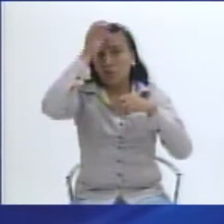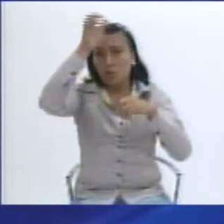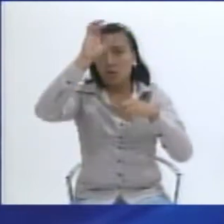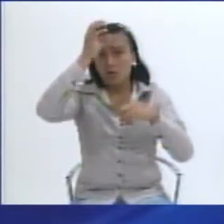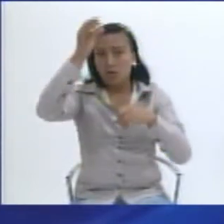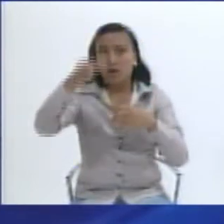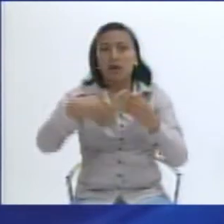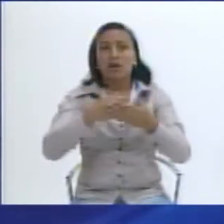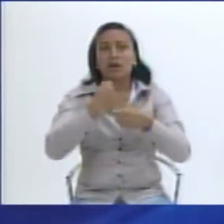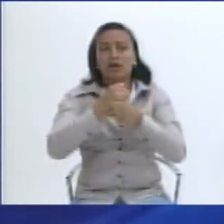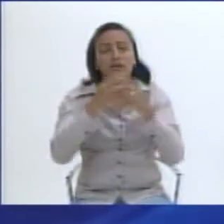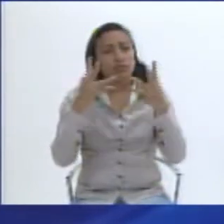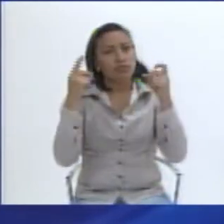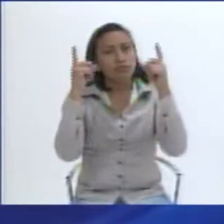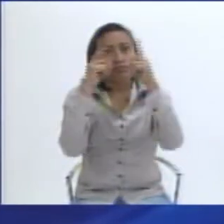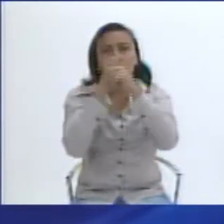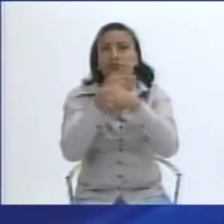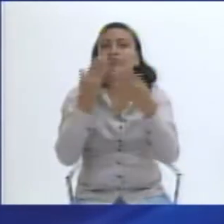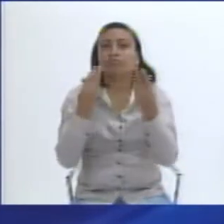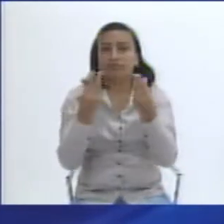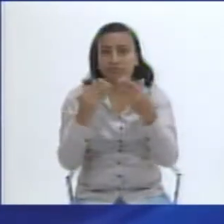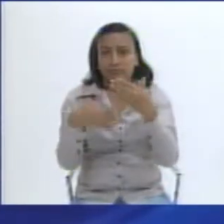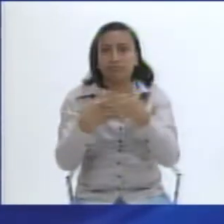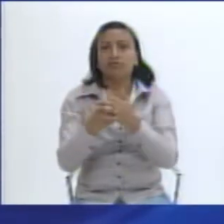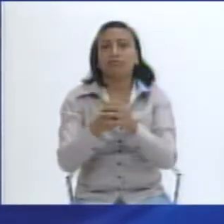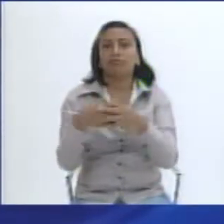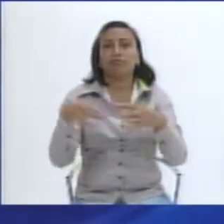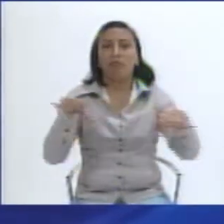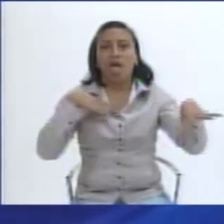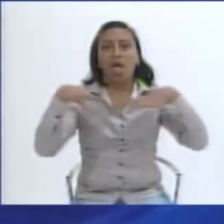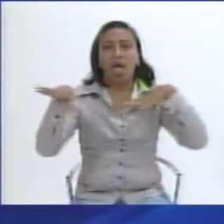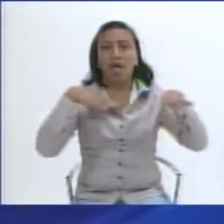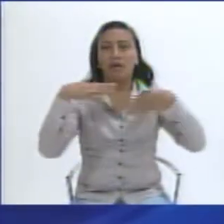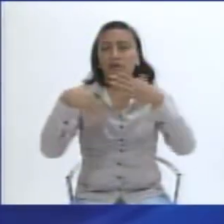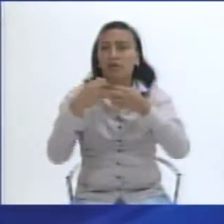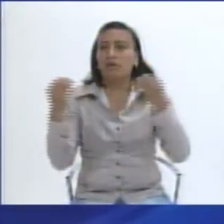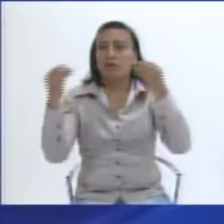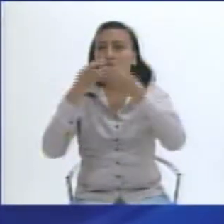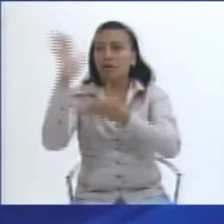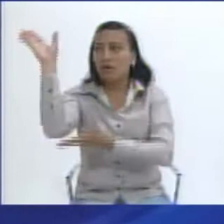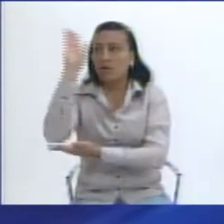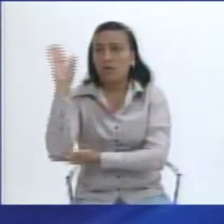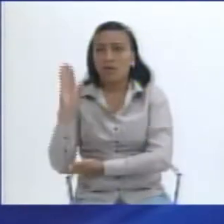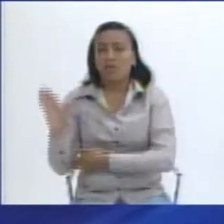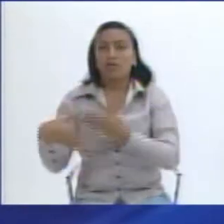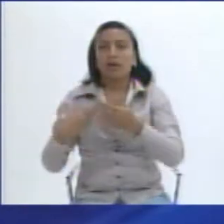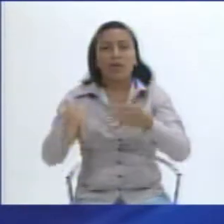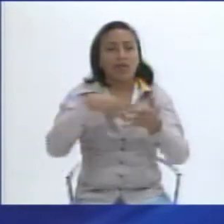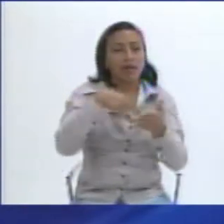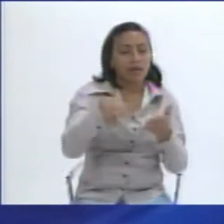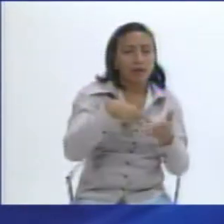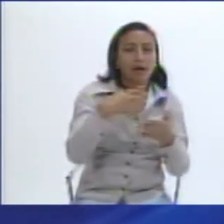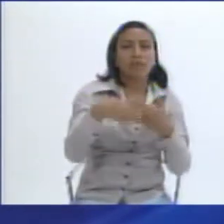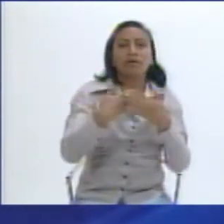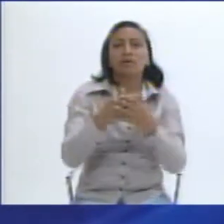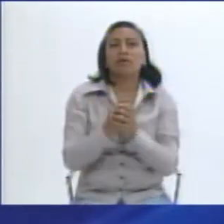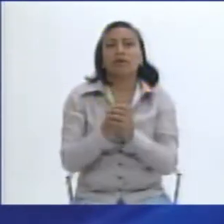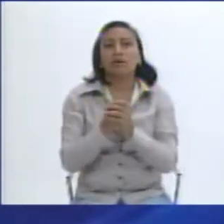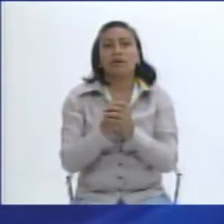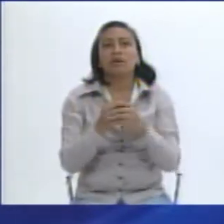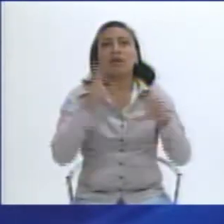intensa actividad en el Teatro Gran Colombia, la Sinfónica, la Compañía Nacional de Danza, eventos de